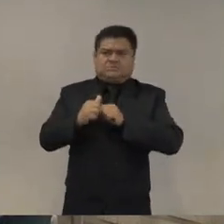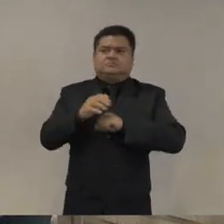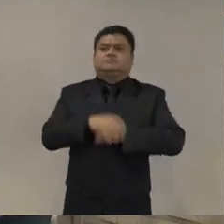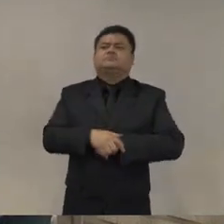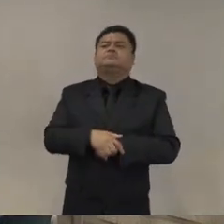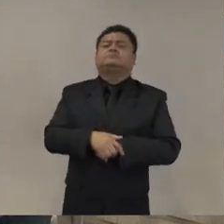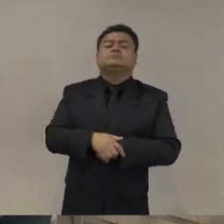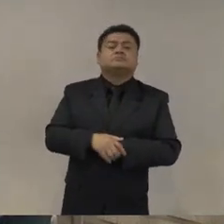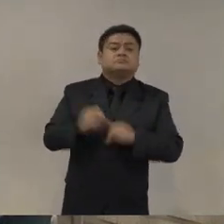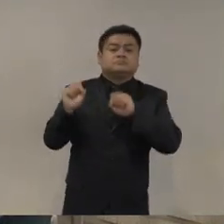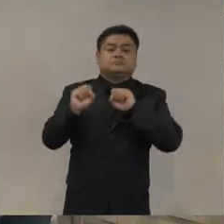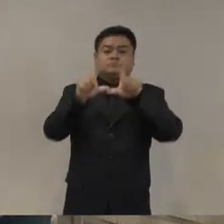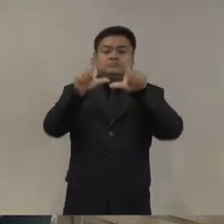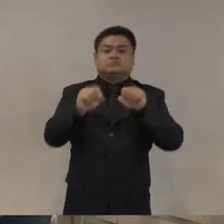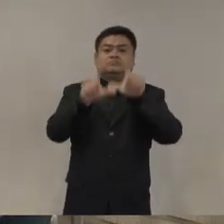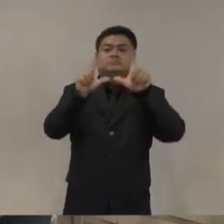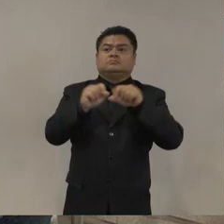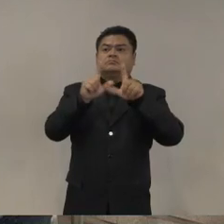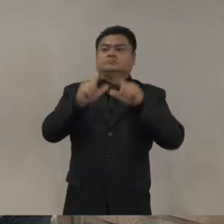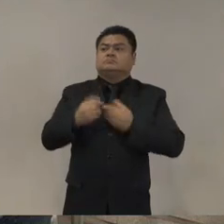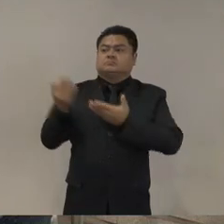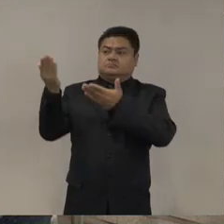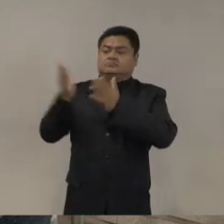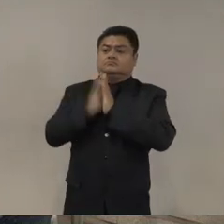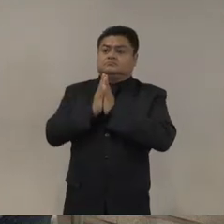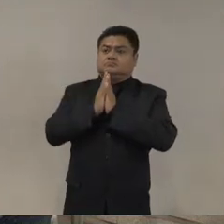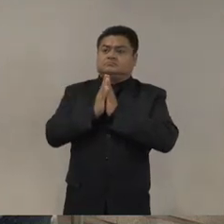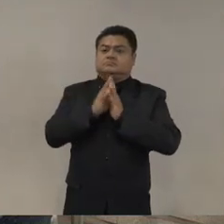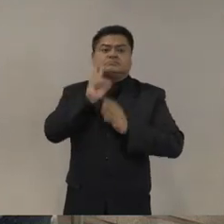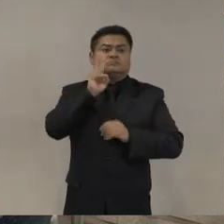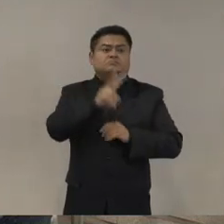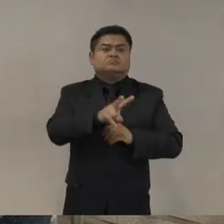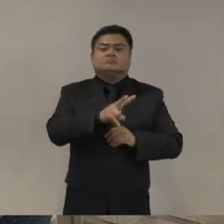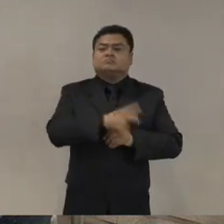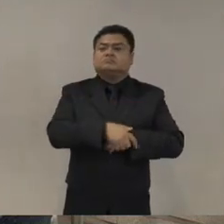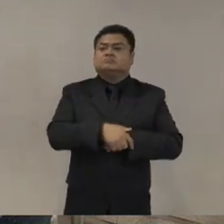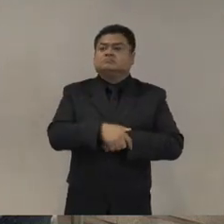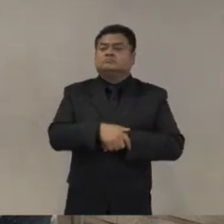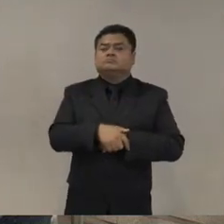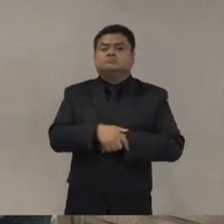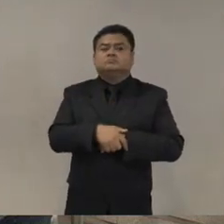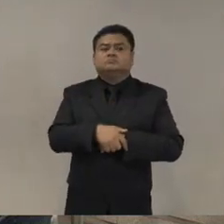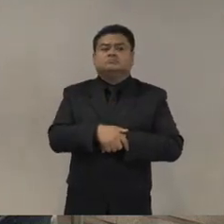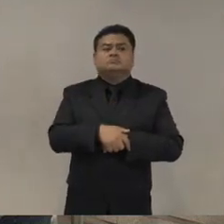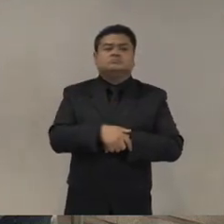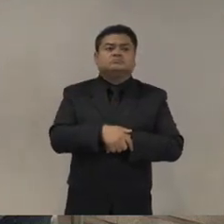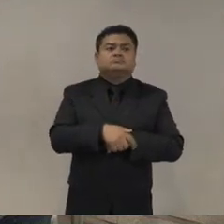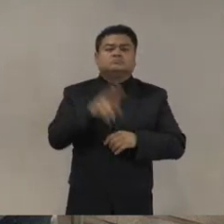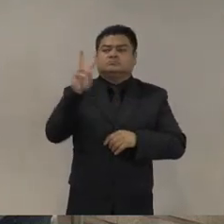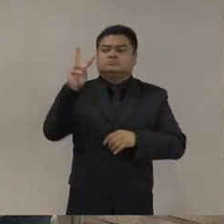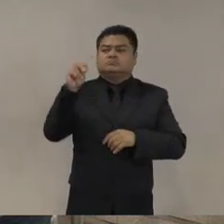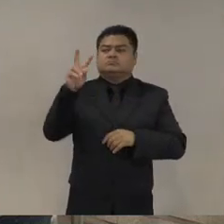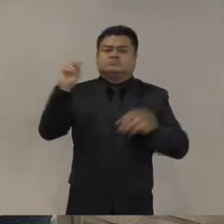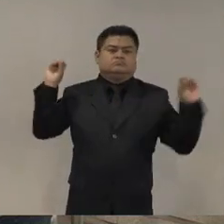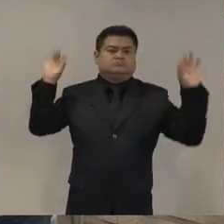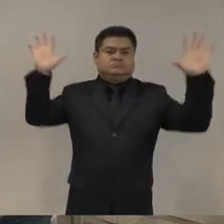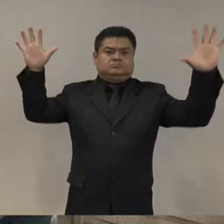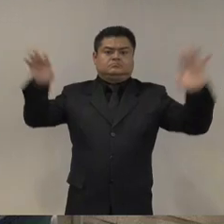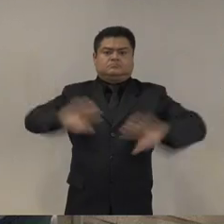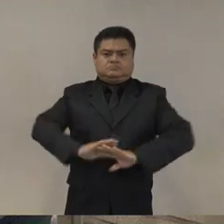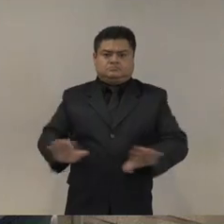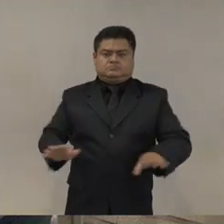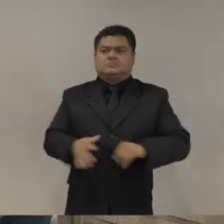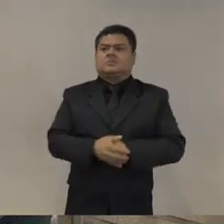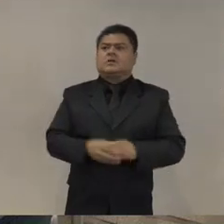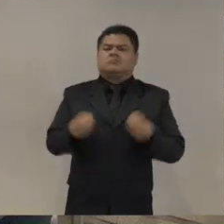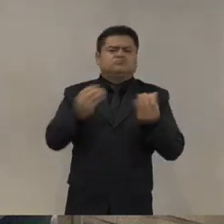Sí. ¿Y dónde la… ah, perfecto. ¿Y dónde la pueden ver? Perfecto, adelante. Pues muchas gracias a